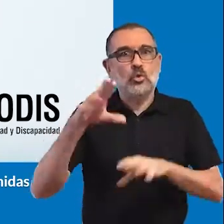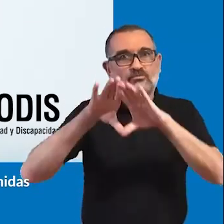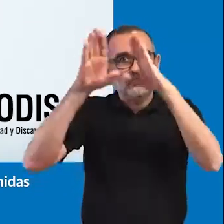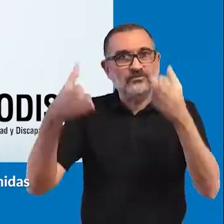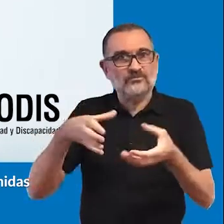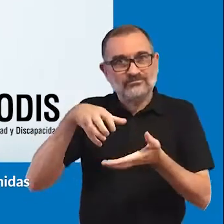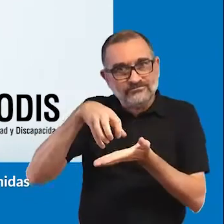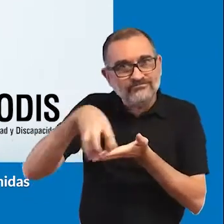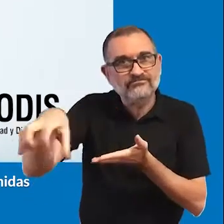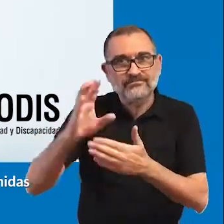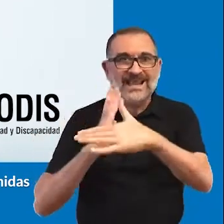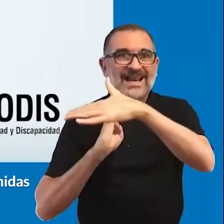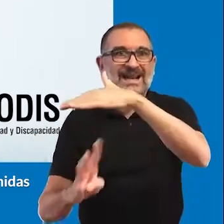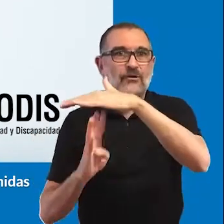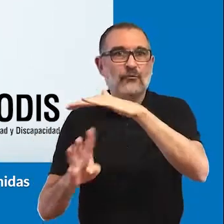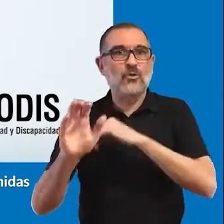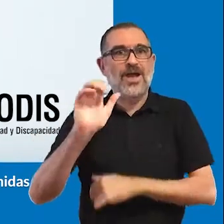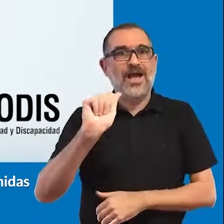los Refugiados, ACMI.